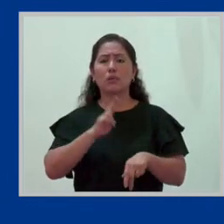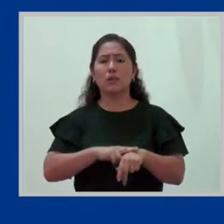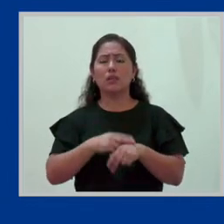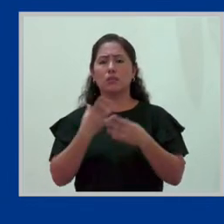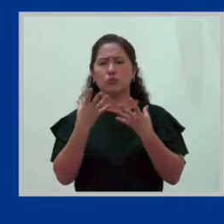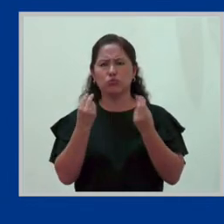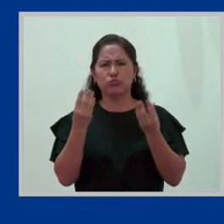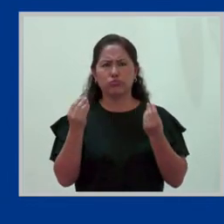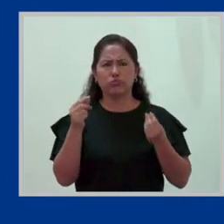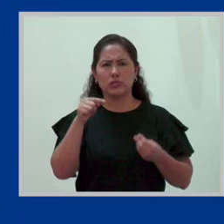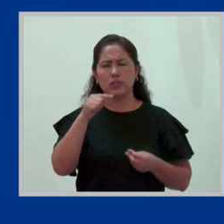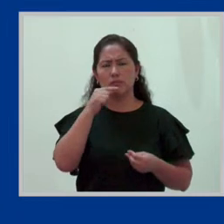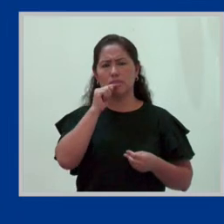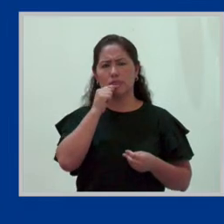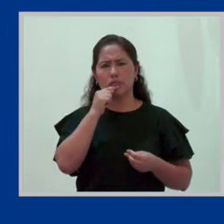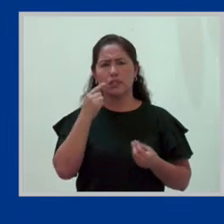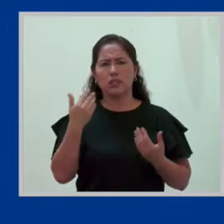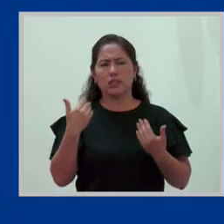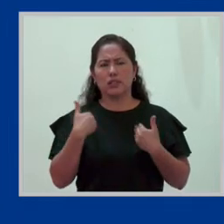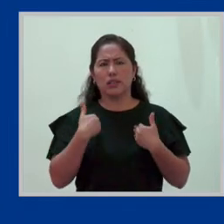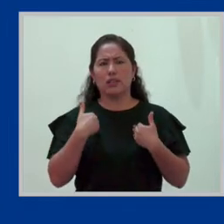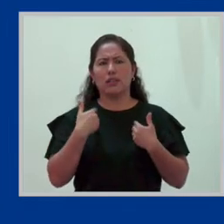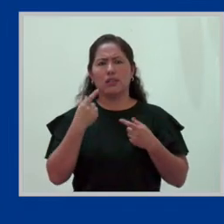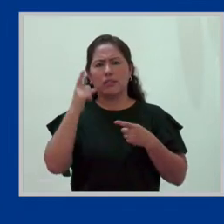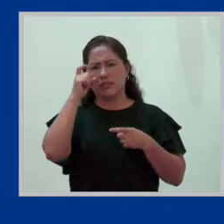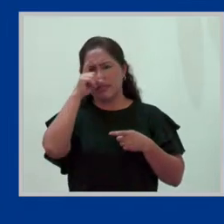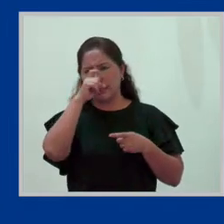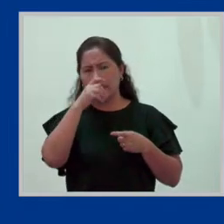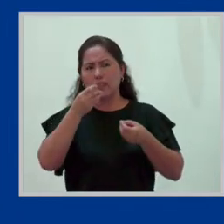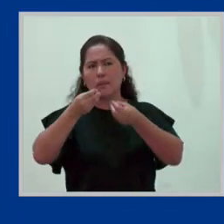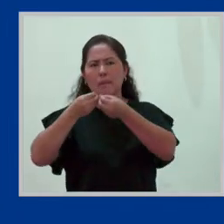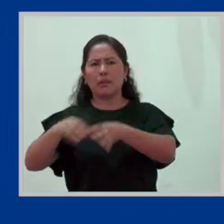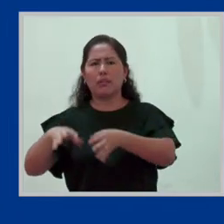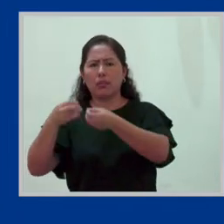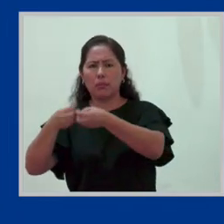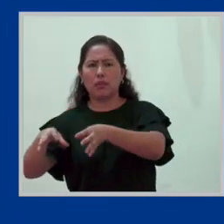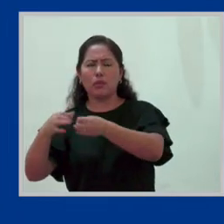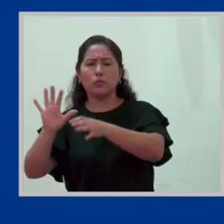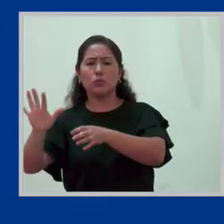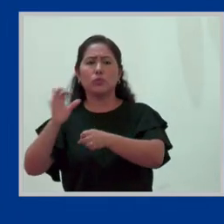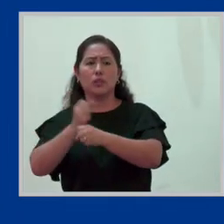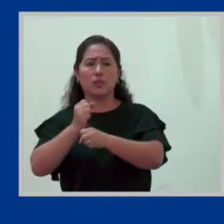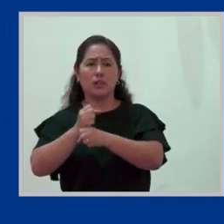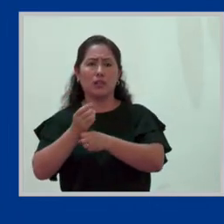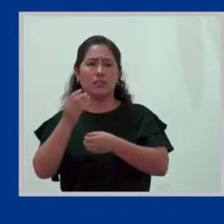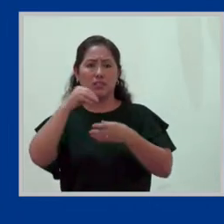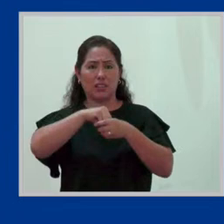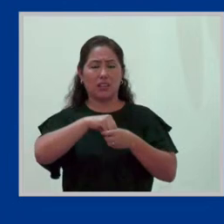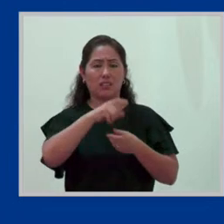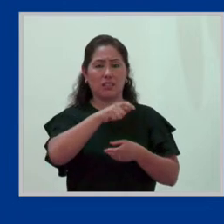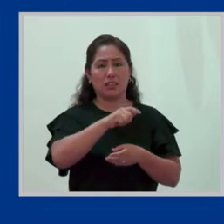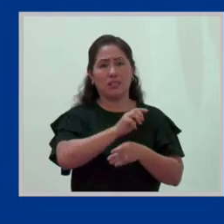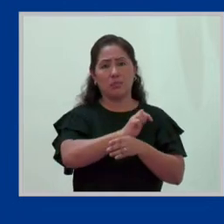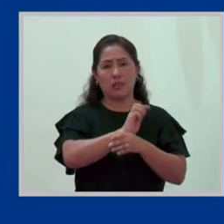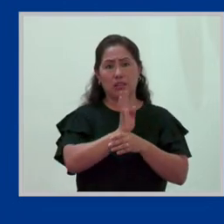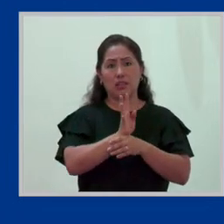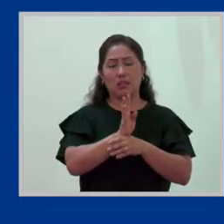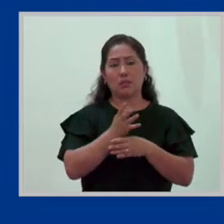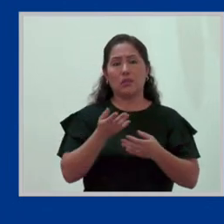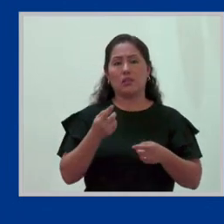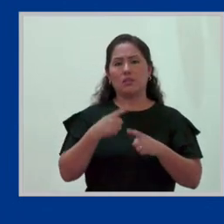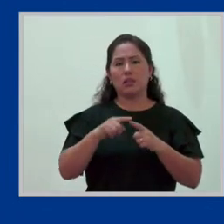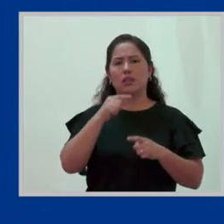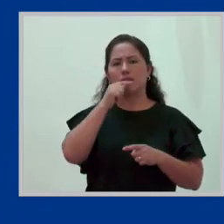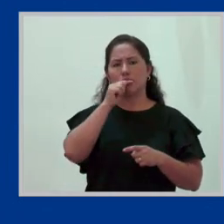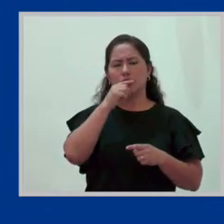o que muchas de ellas tienen condiciones más precarias, quienes perdieron más su trabajo en la pandemia. Entonces, las mujeres salieron